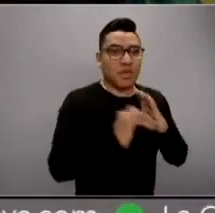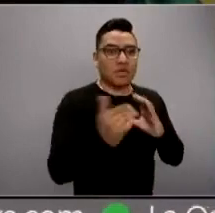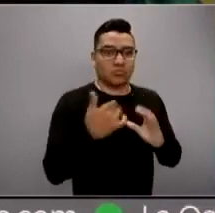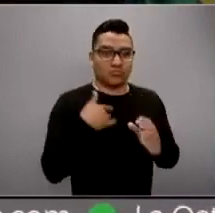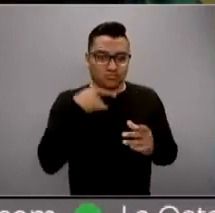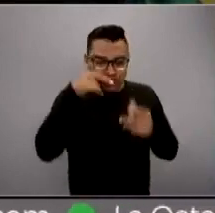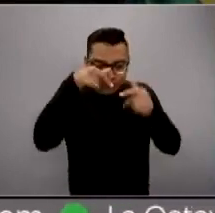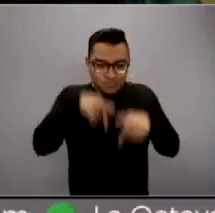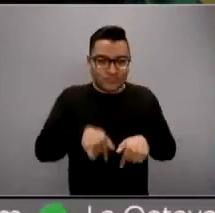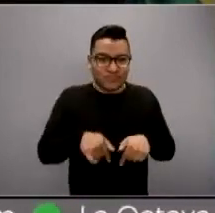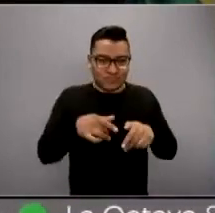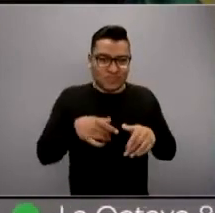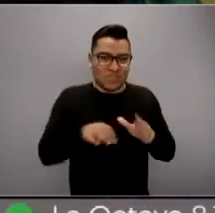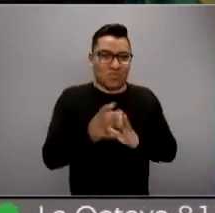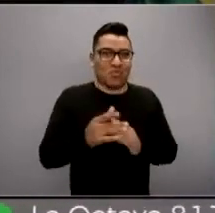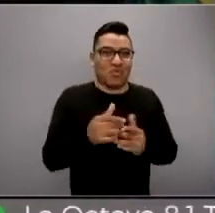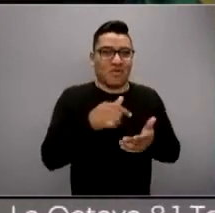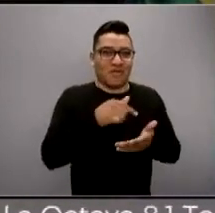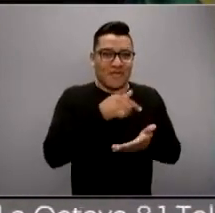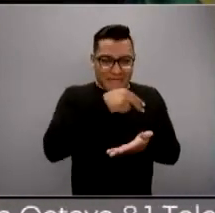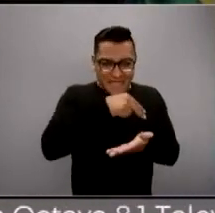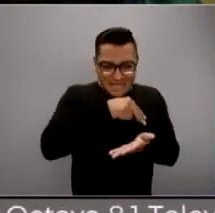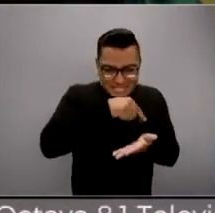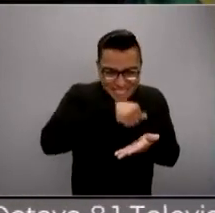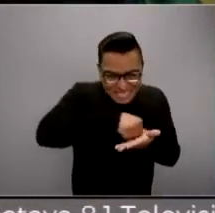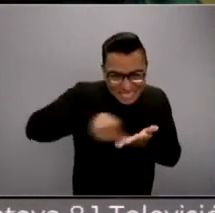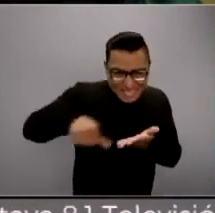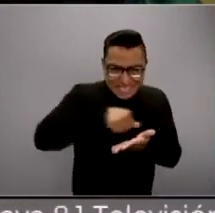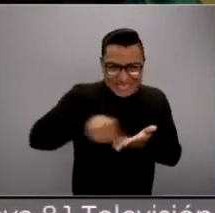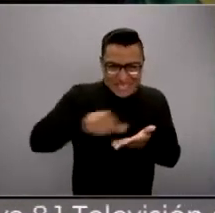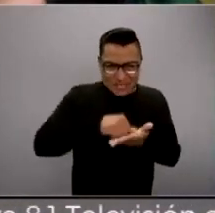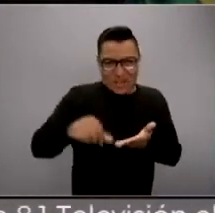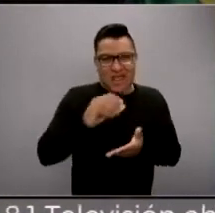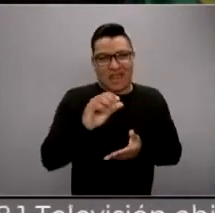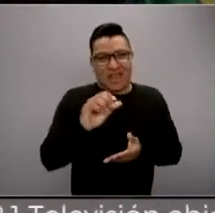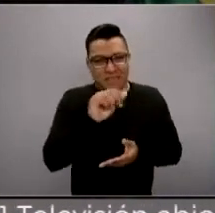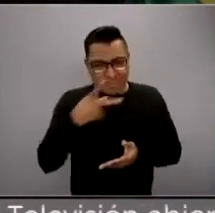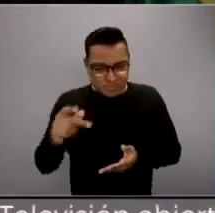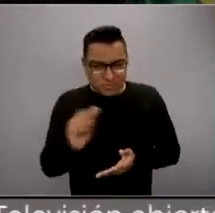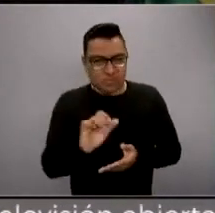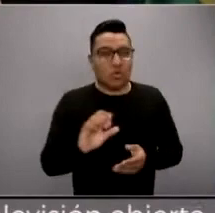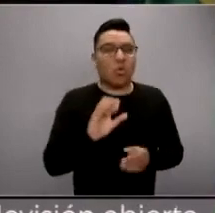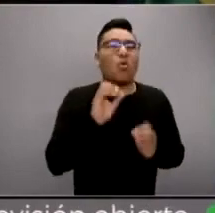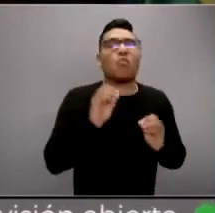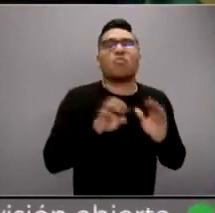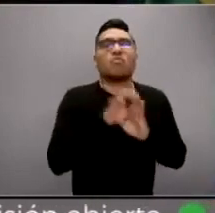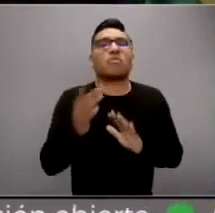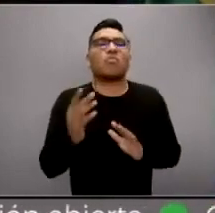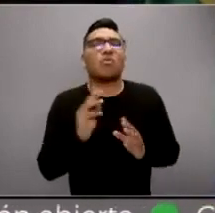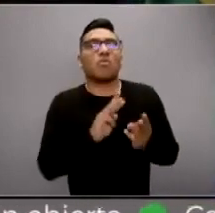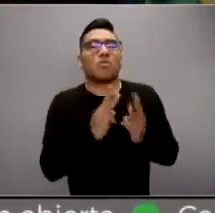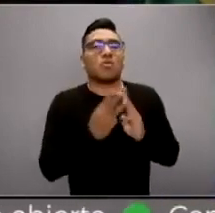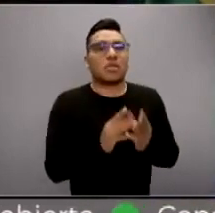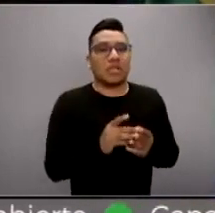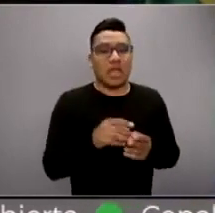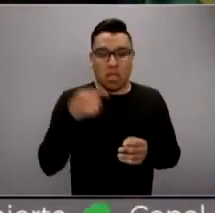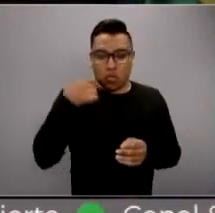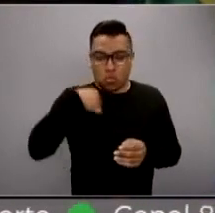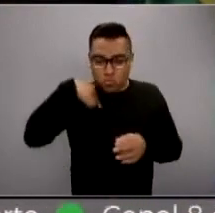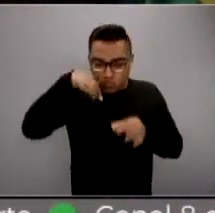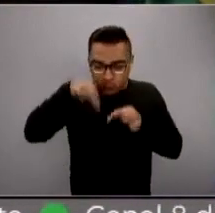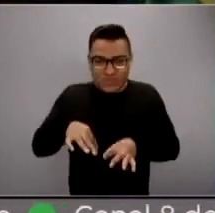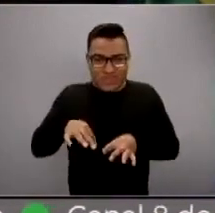estoy, a menos que hayas deshabilitado la opción. Cada que pones un mensaje en cualquier espacio de mensajería que ponga su punto de ubicación, ahí va.